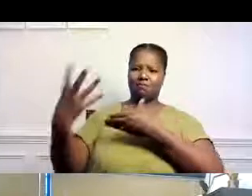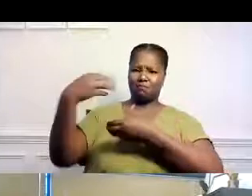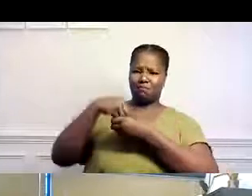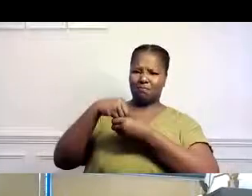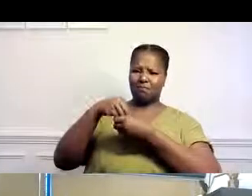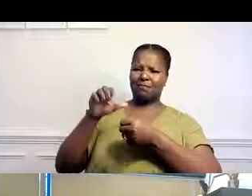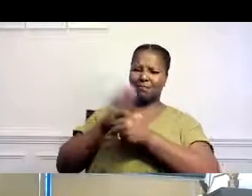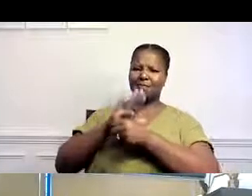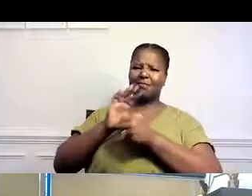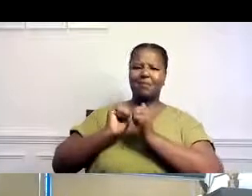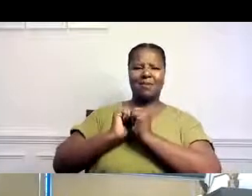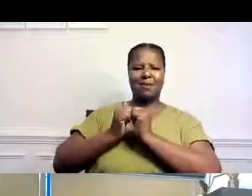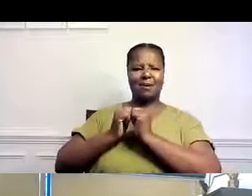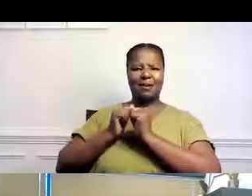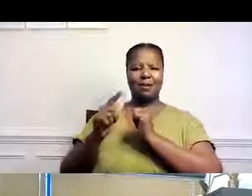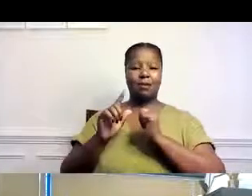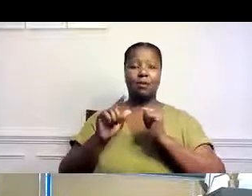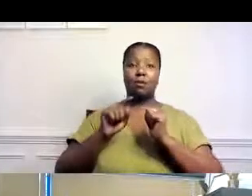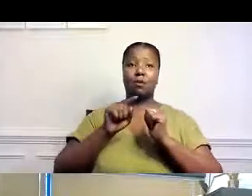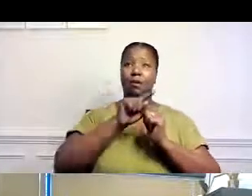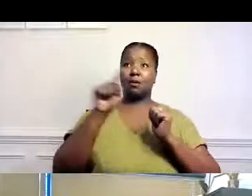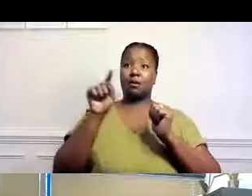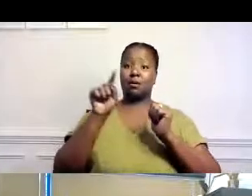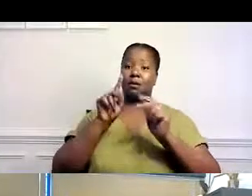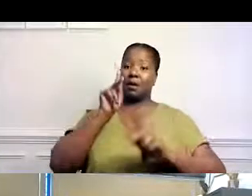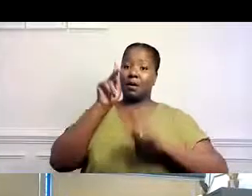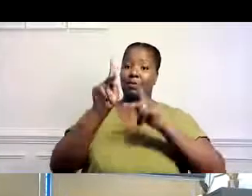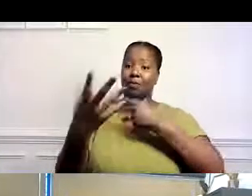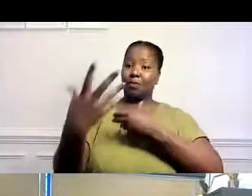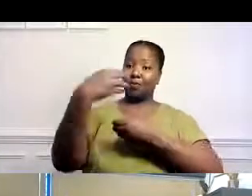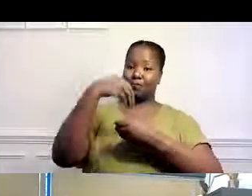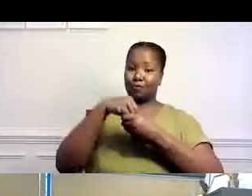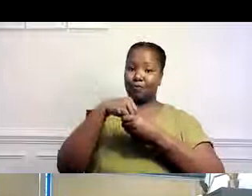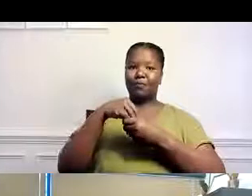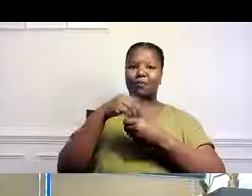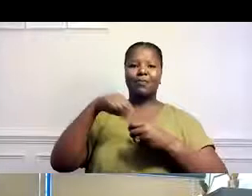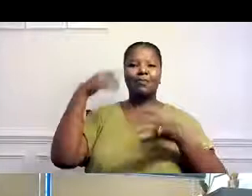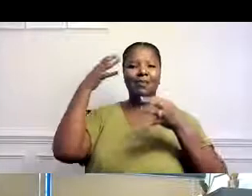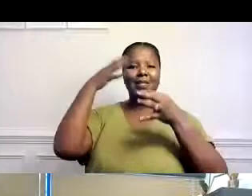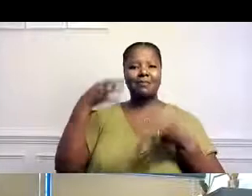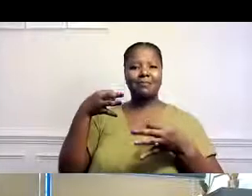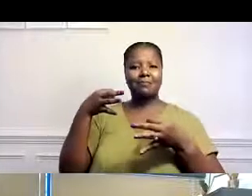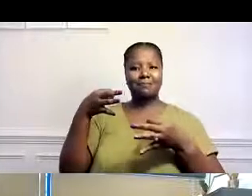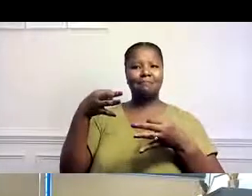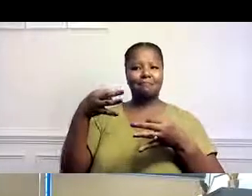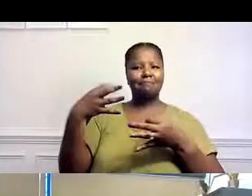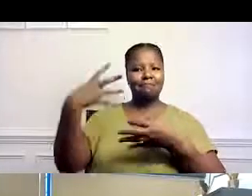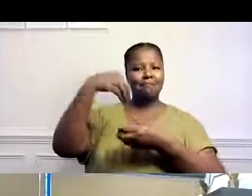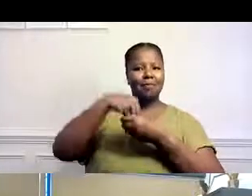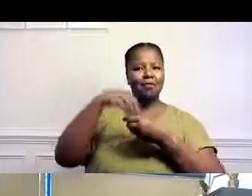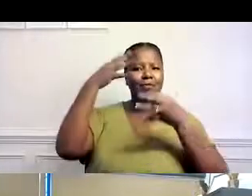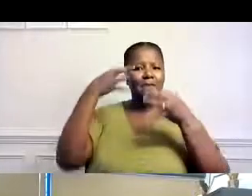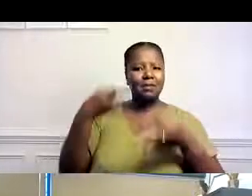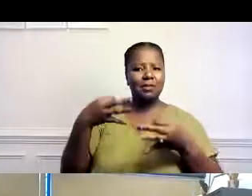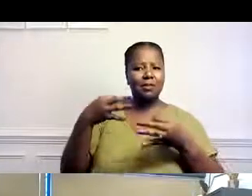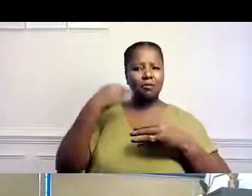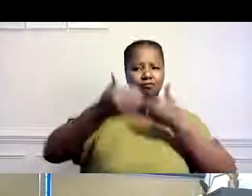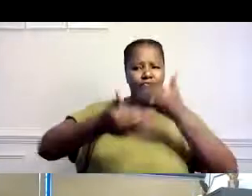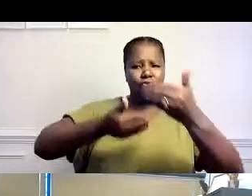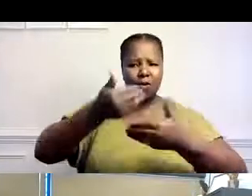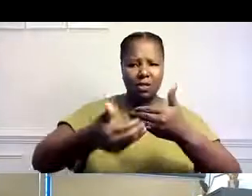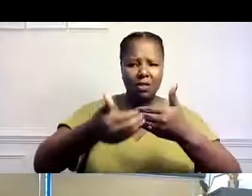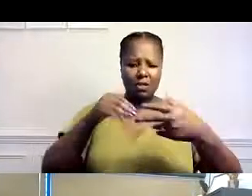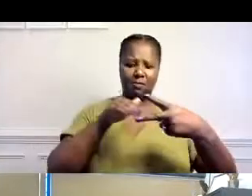Lo cual sentimos que fue bastante inclusivo para los participantes, lo cual le pidió, de hecho, a los participantes,